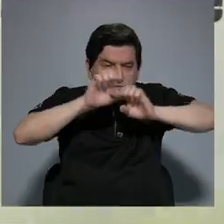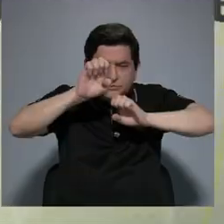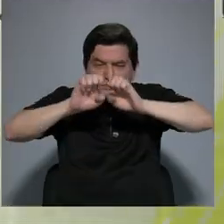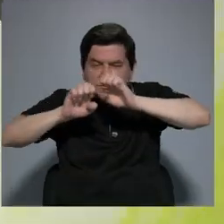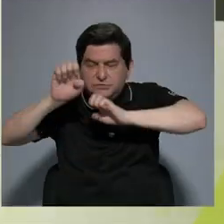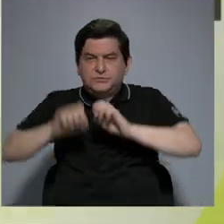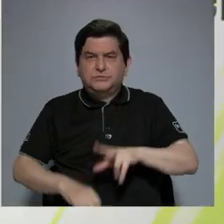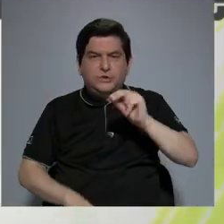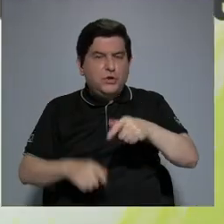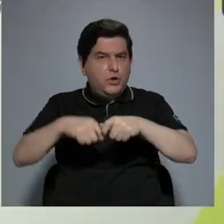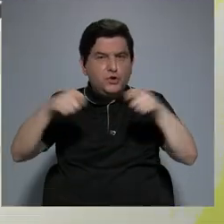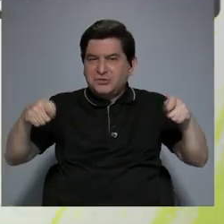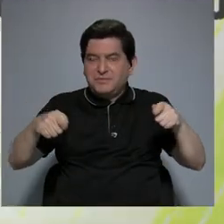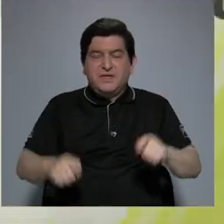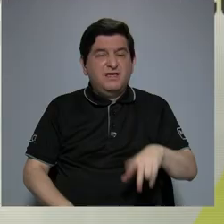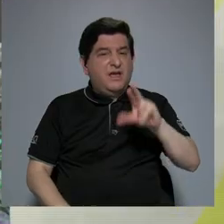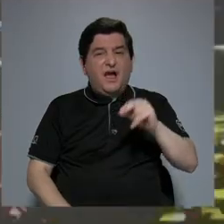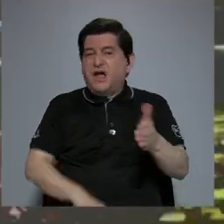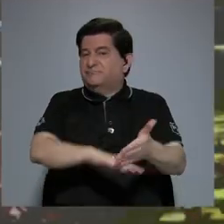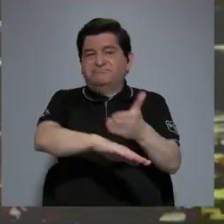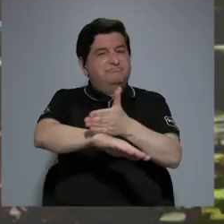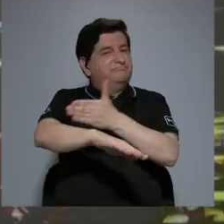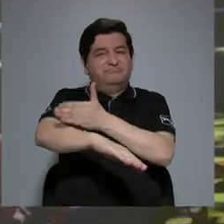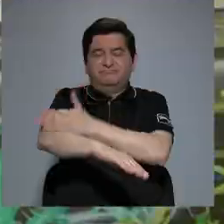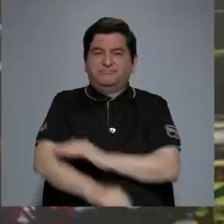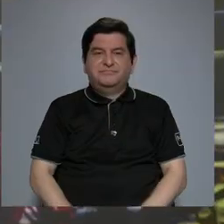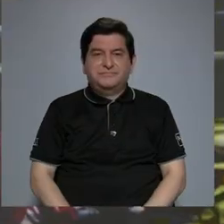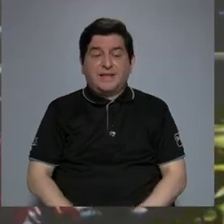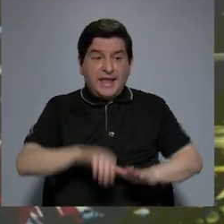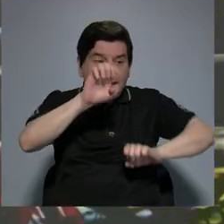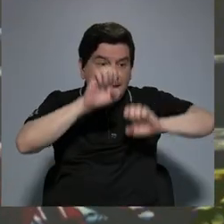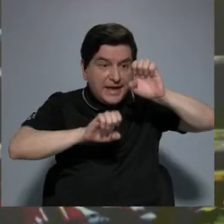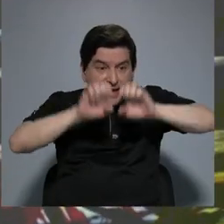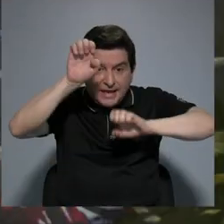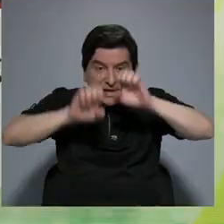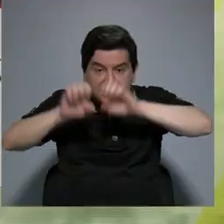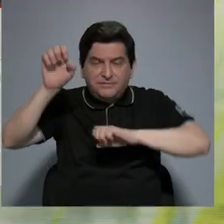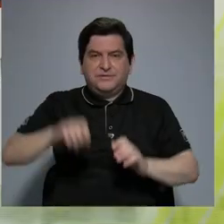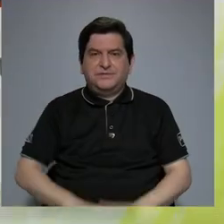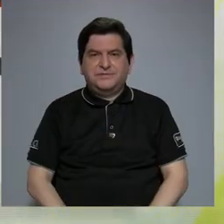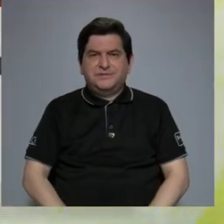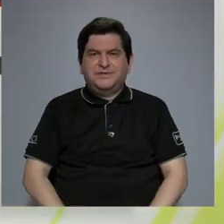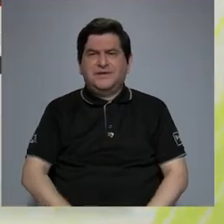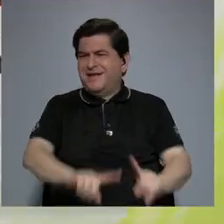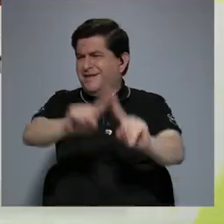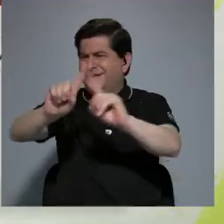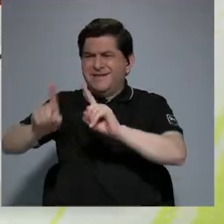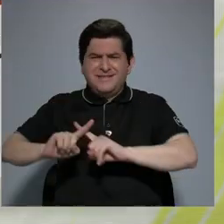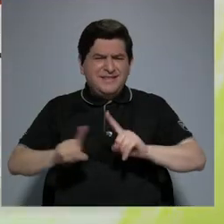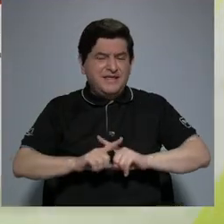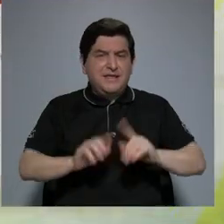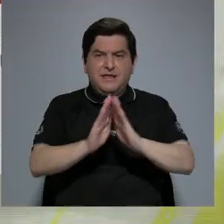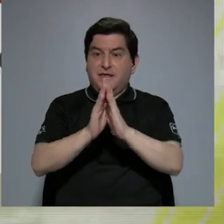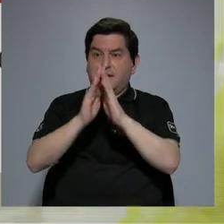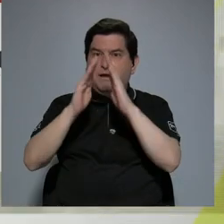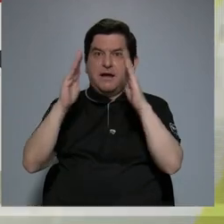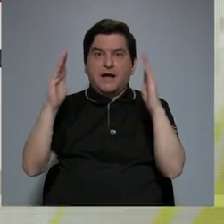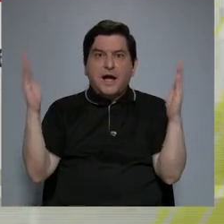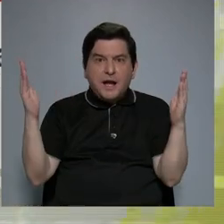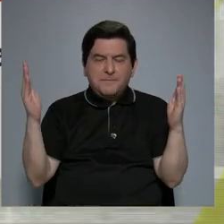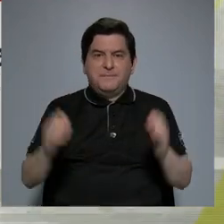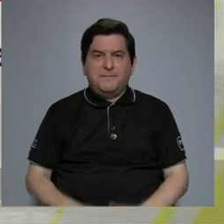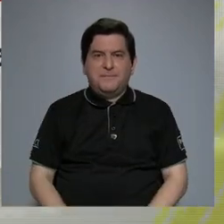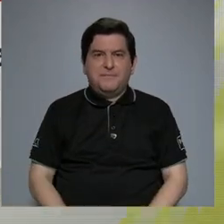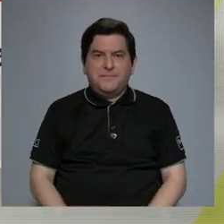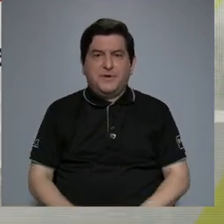lo que no se mide, no se mejora. Y a través de la evaluación, en su diversidad y en su amplitud de